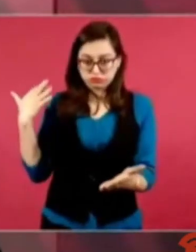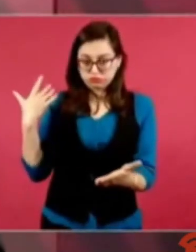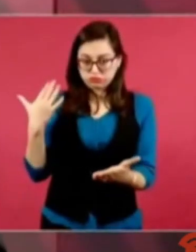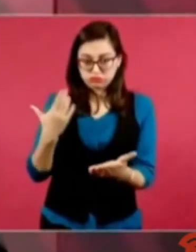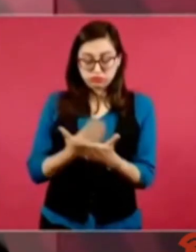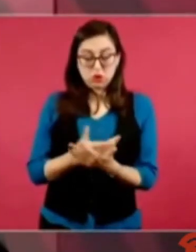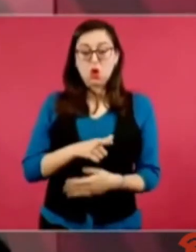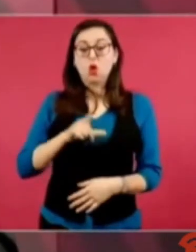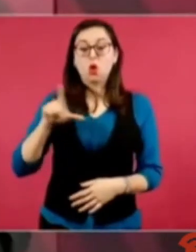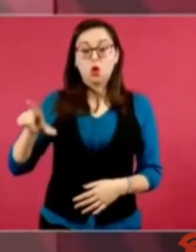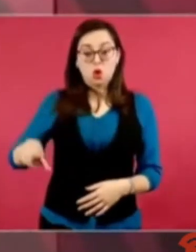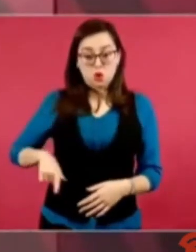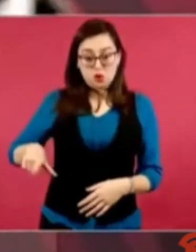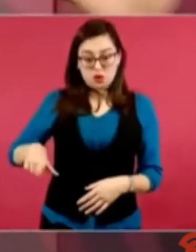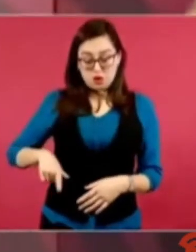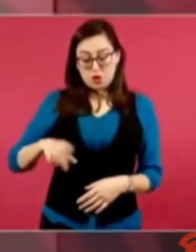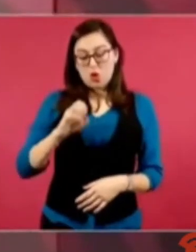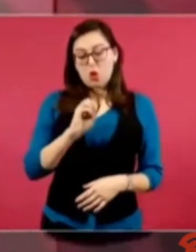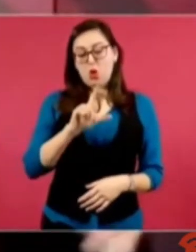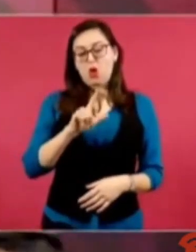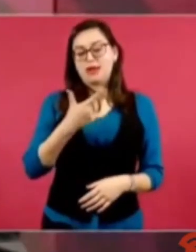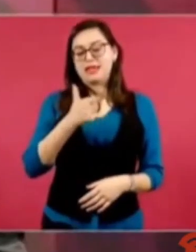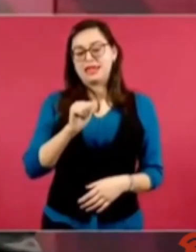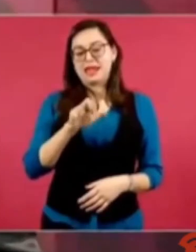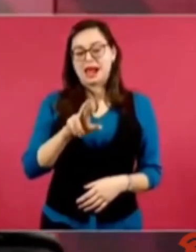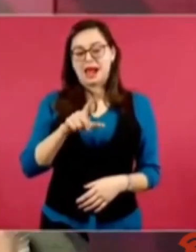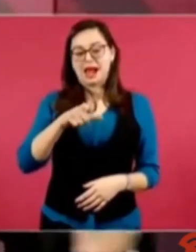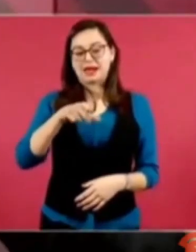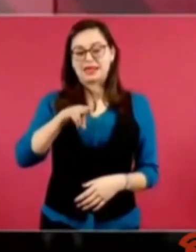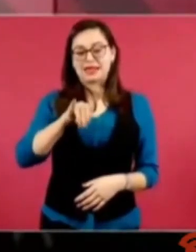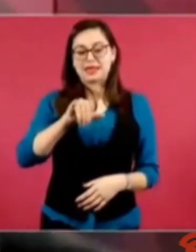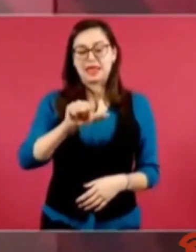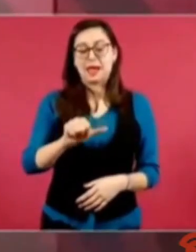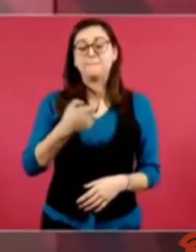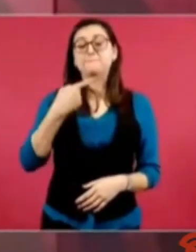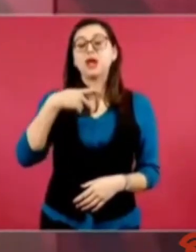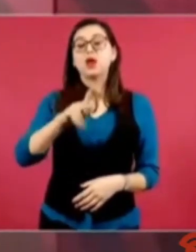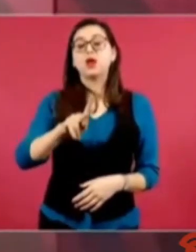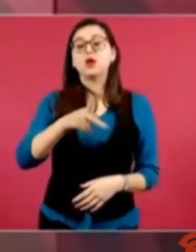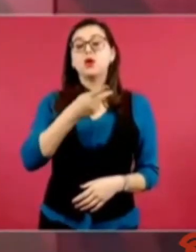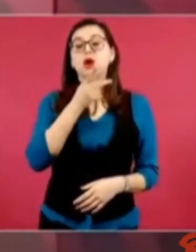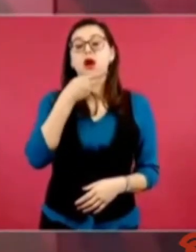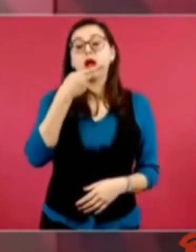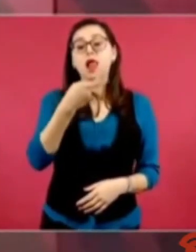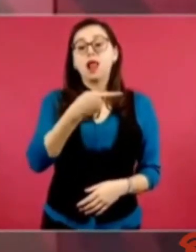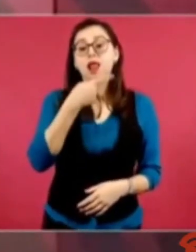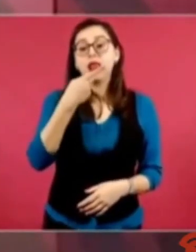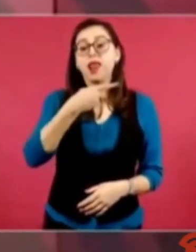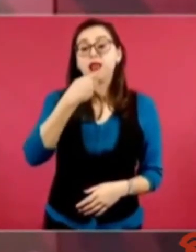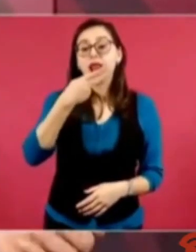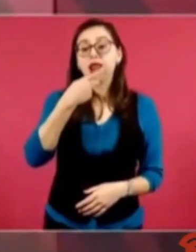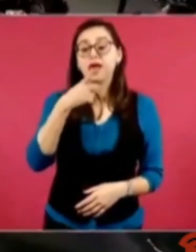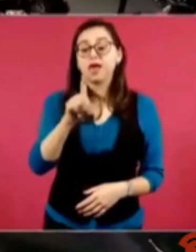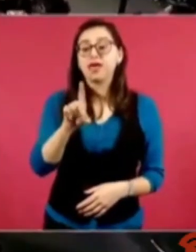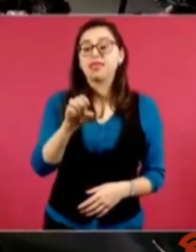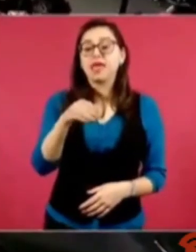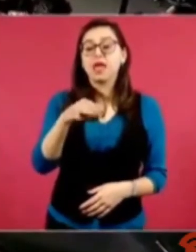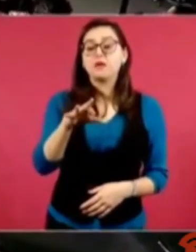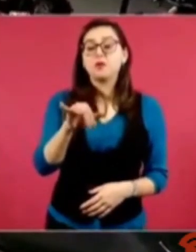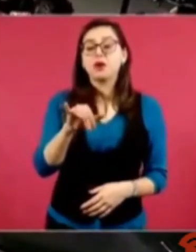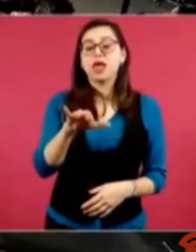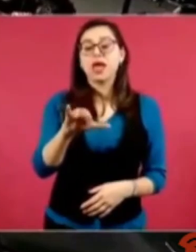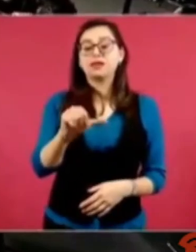que hablaban de democracia, que Hasta hace poco. Pues ni modo que